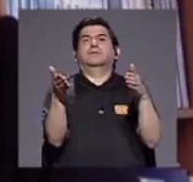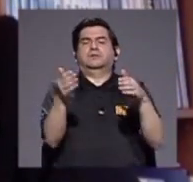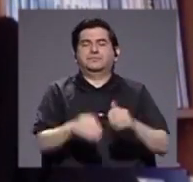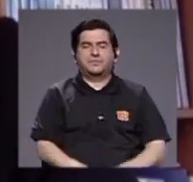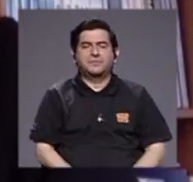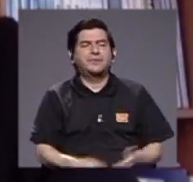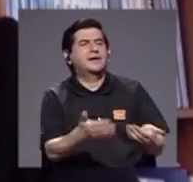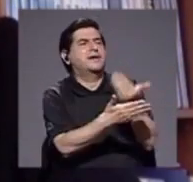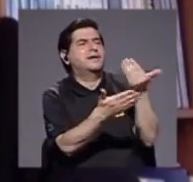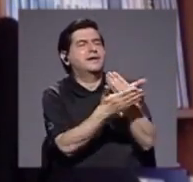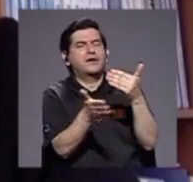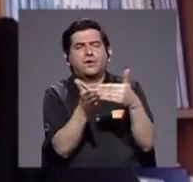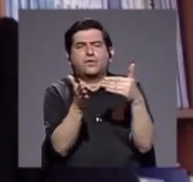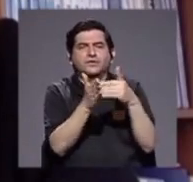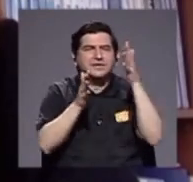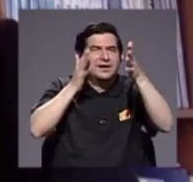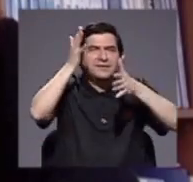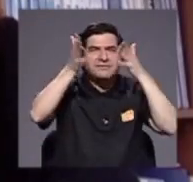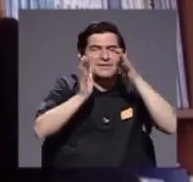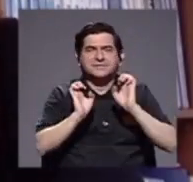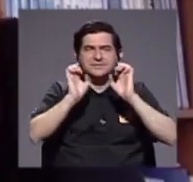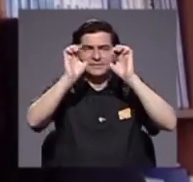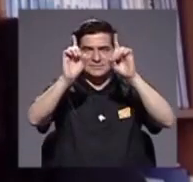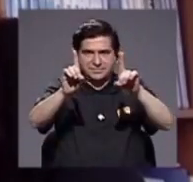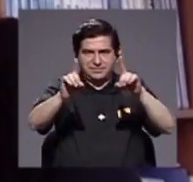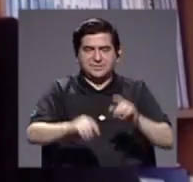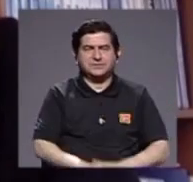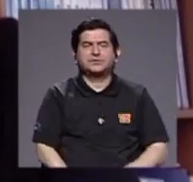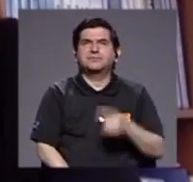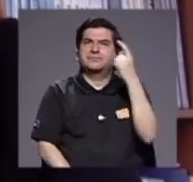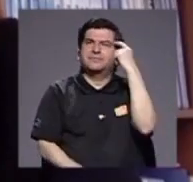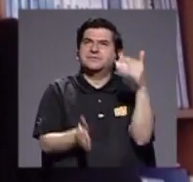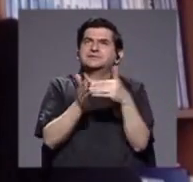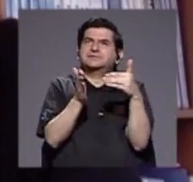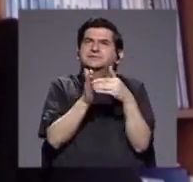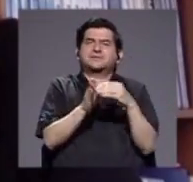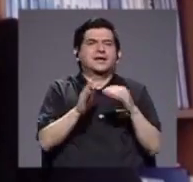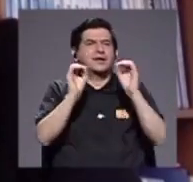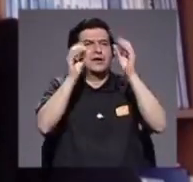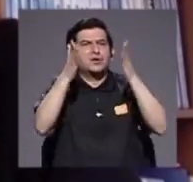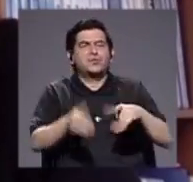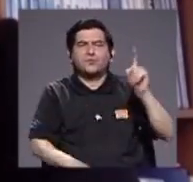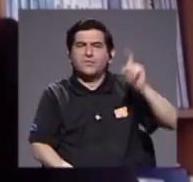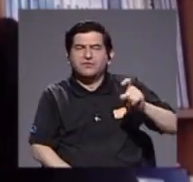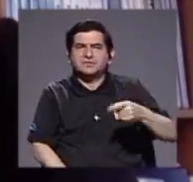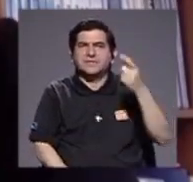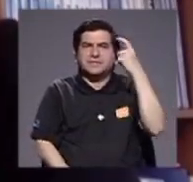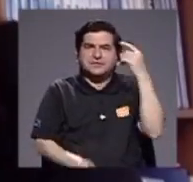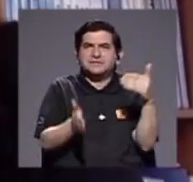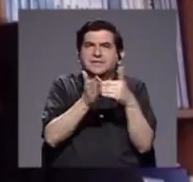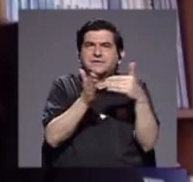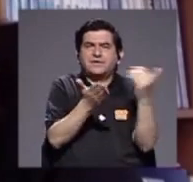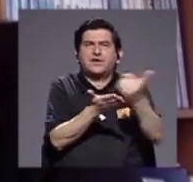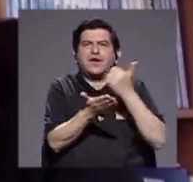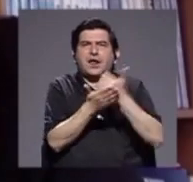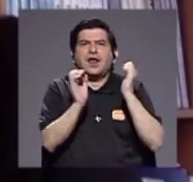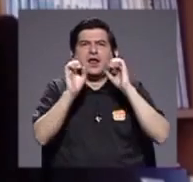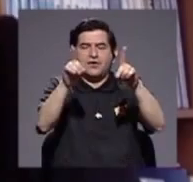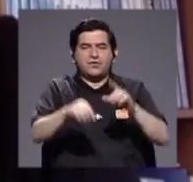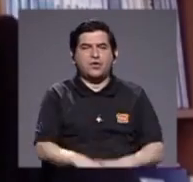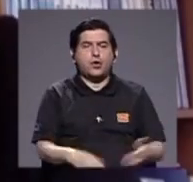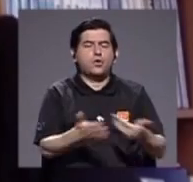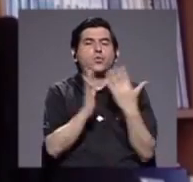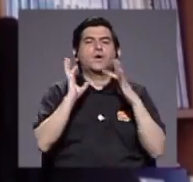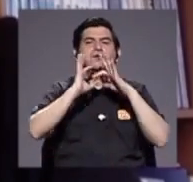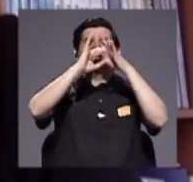renovar para reinventar la educación para repensar los docentes que necesitamos para repensar los recursos educativos para generar